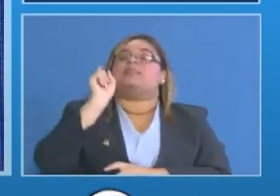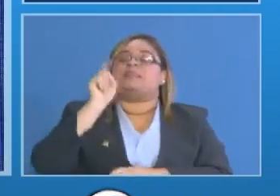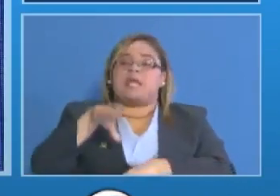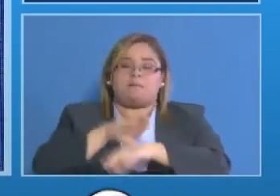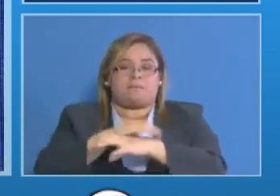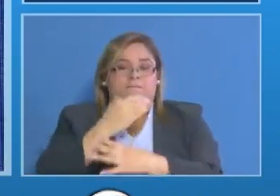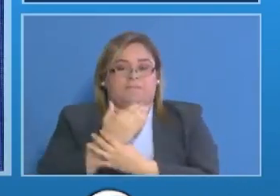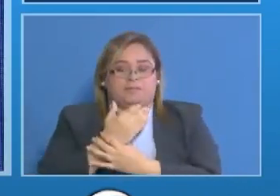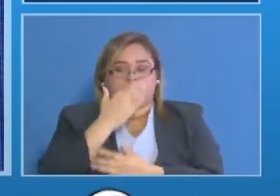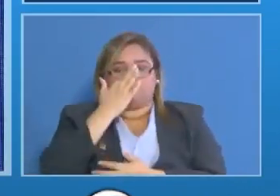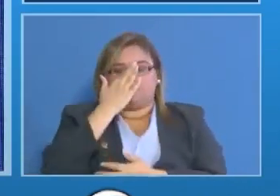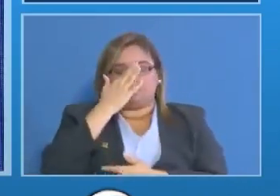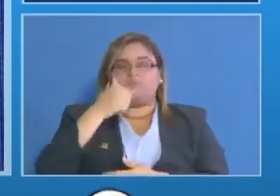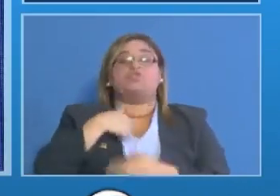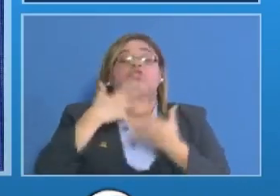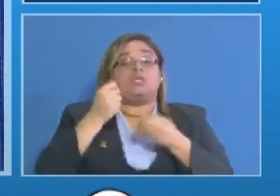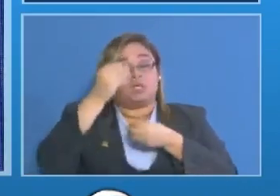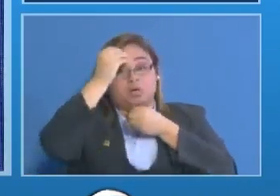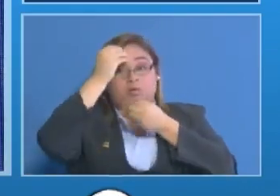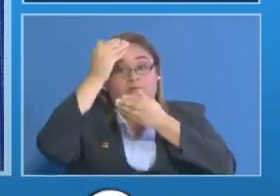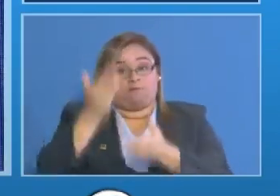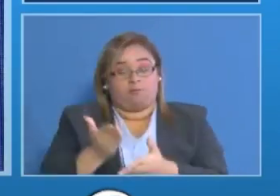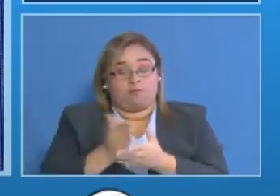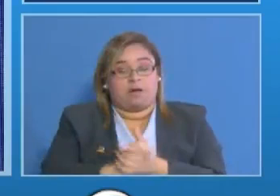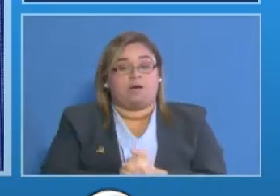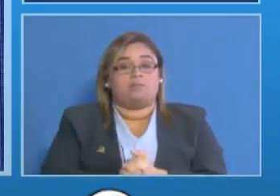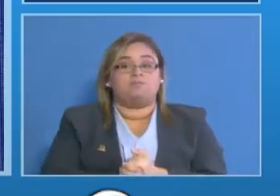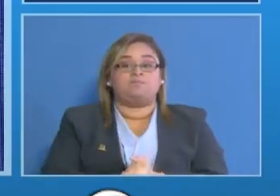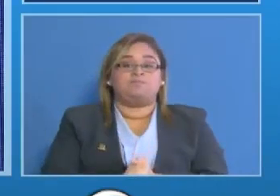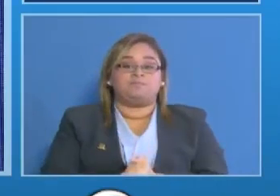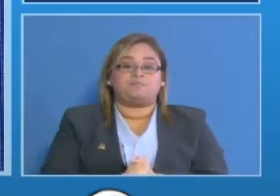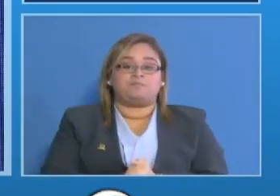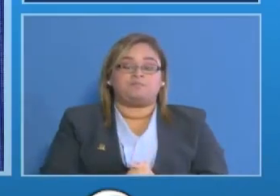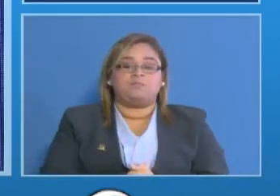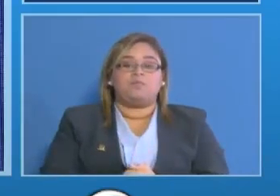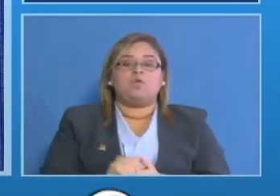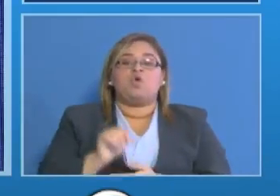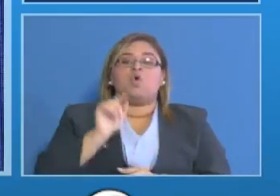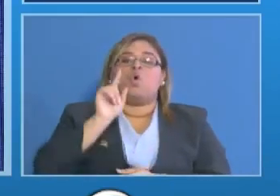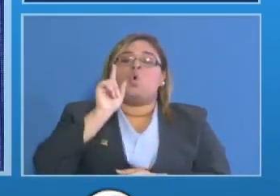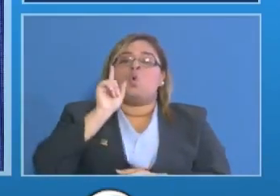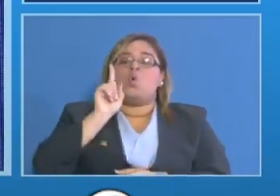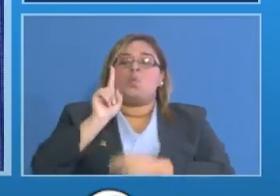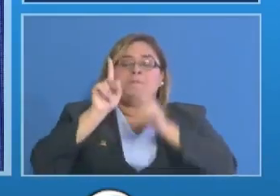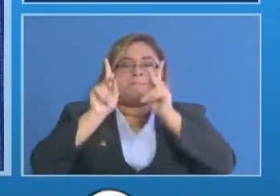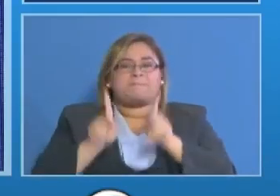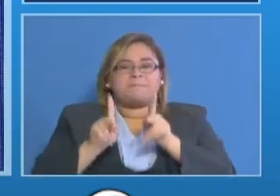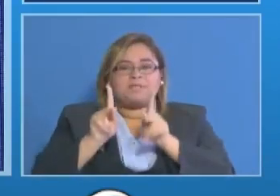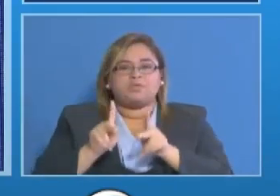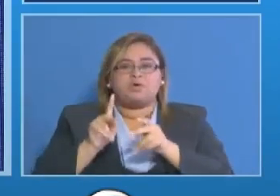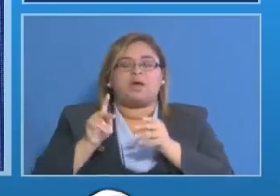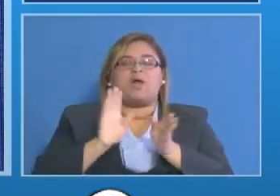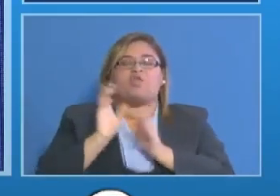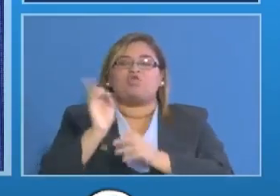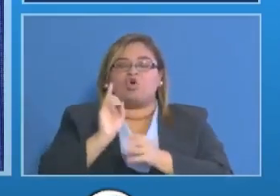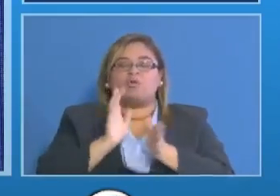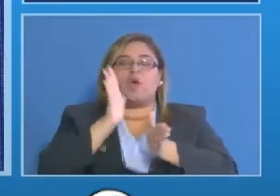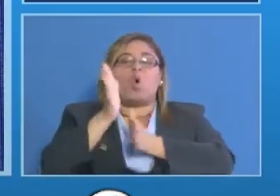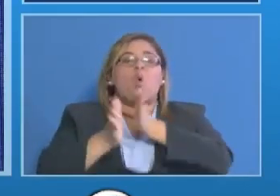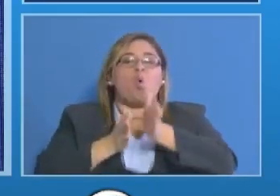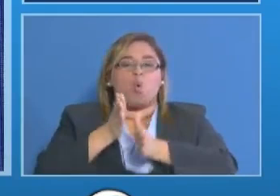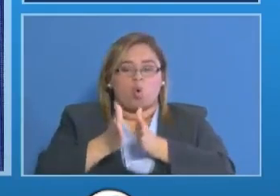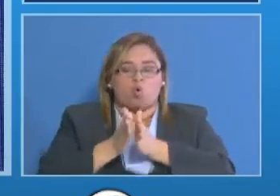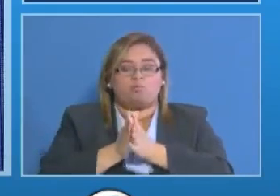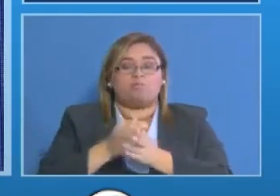quiero manifestarle un caso que se dio en el sector de piña costa bajo de colón cuando el conductor de un camión